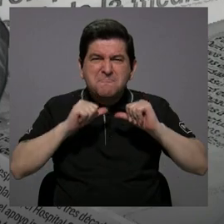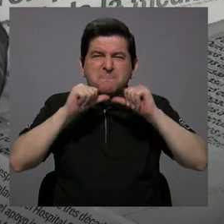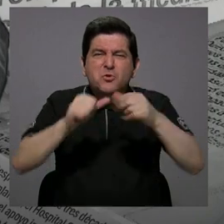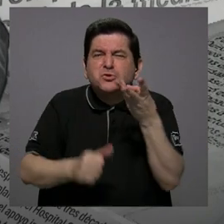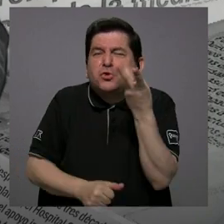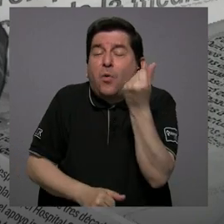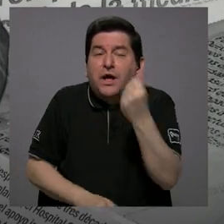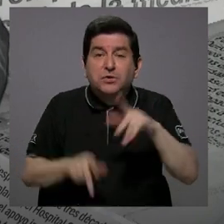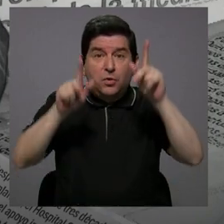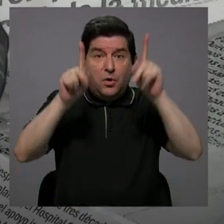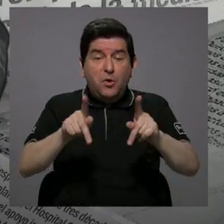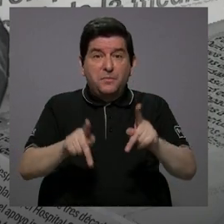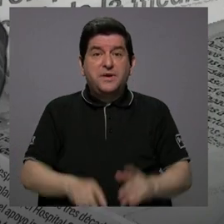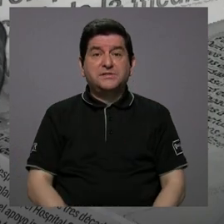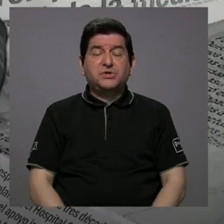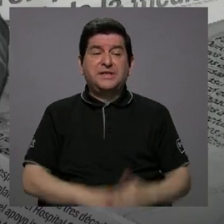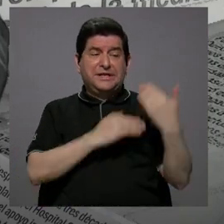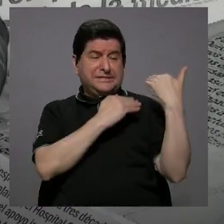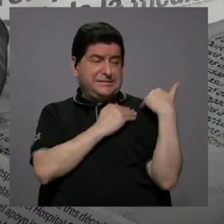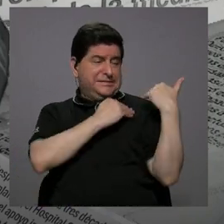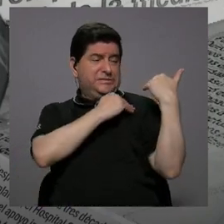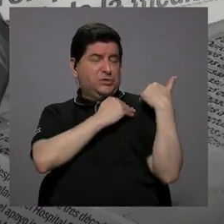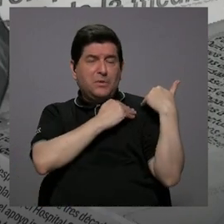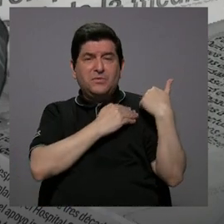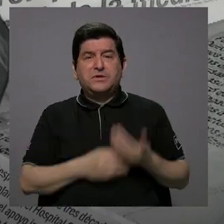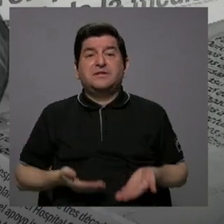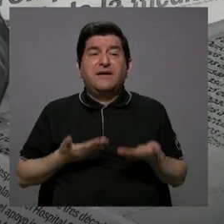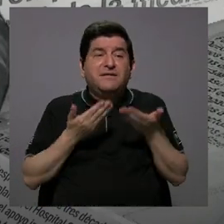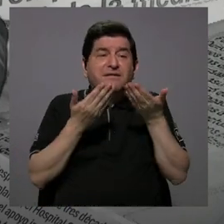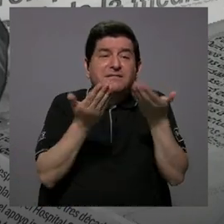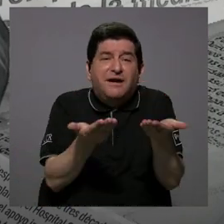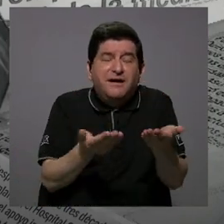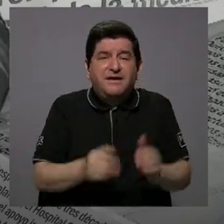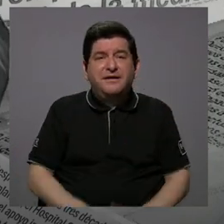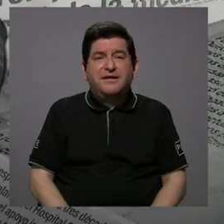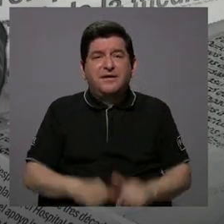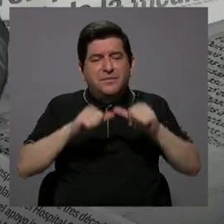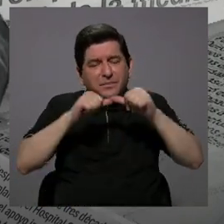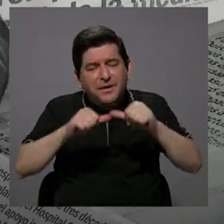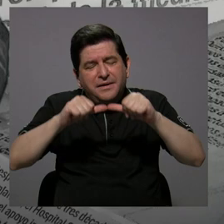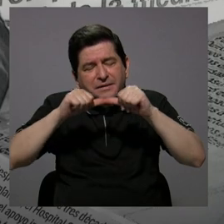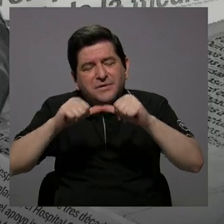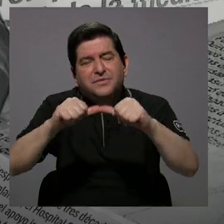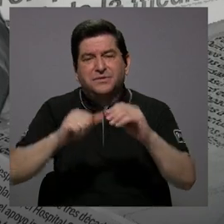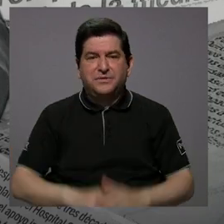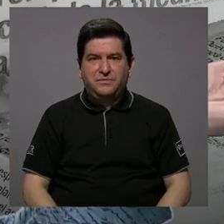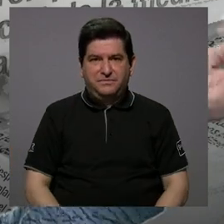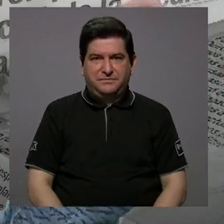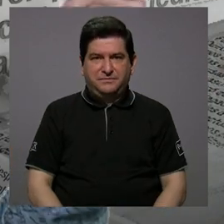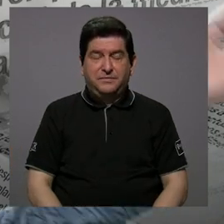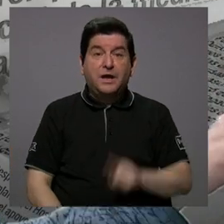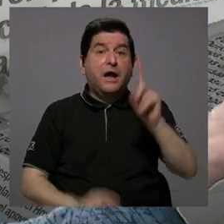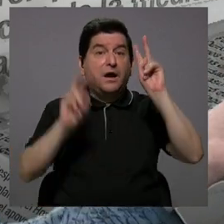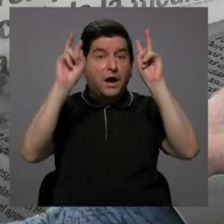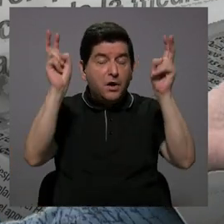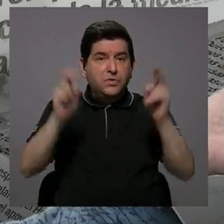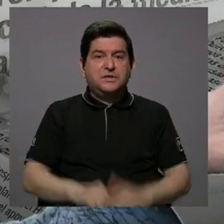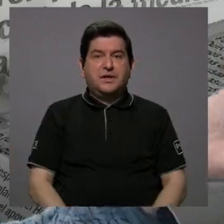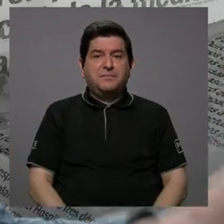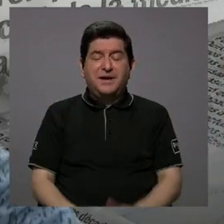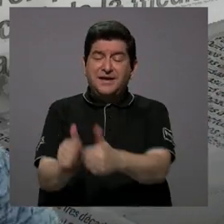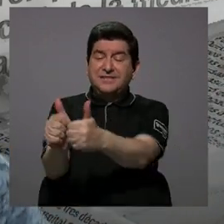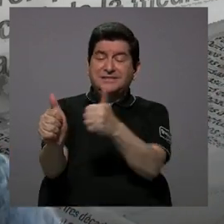y cuánto la gente nos pueda resistir el poder dar y dar y dar más. Y hay un tema que es la mora